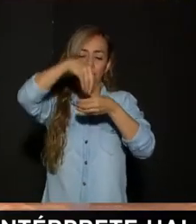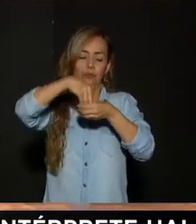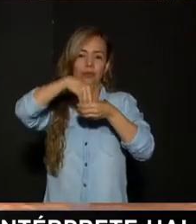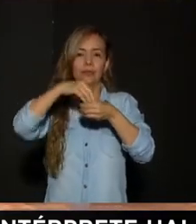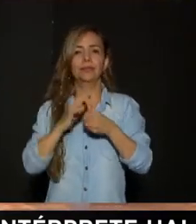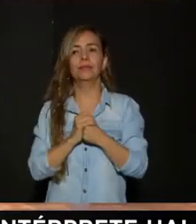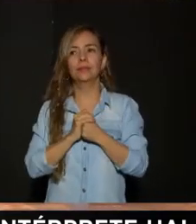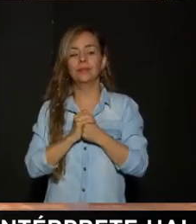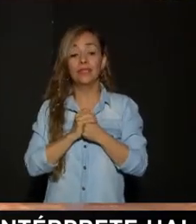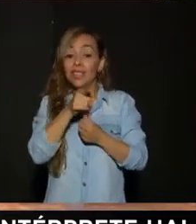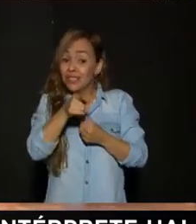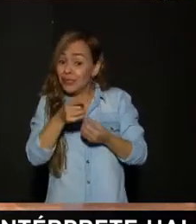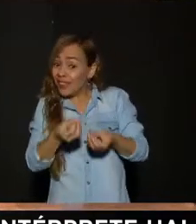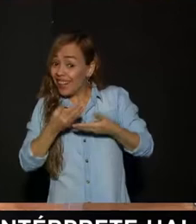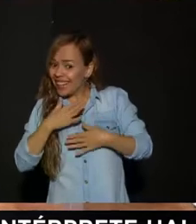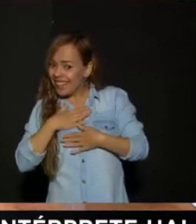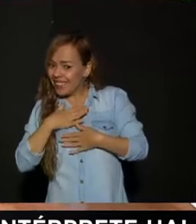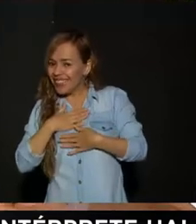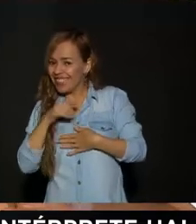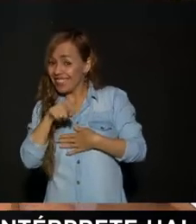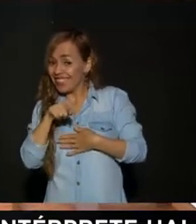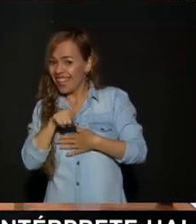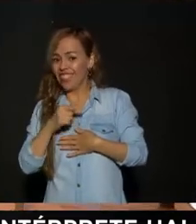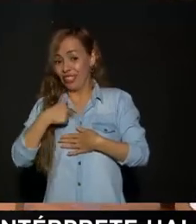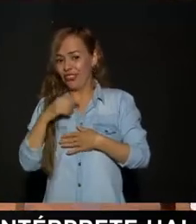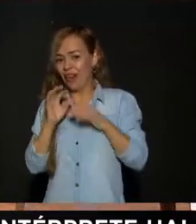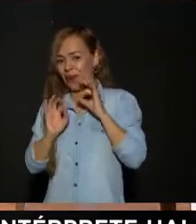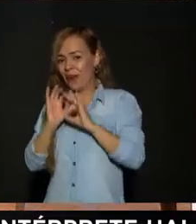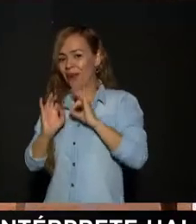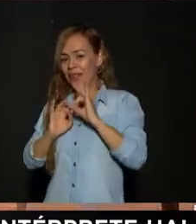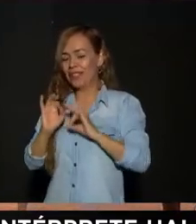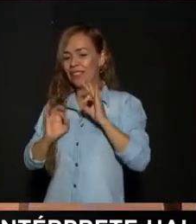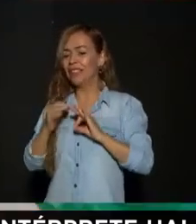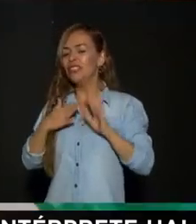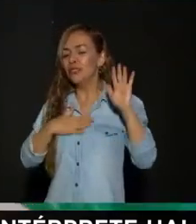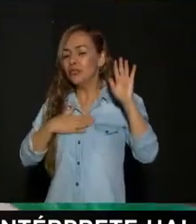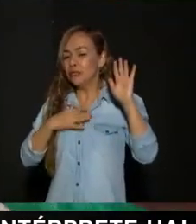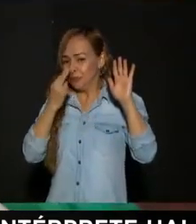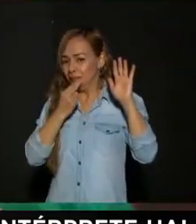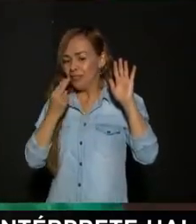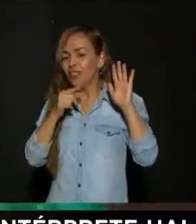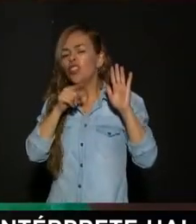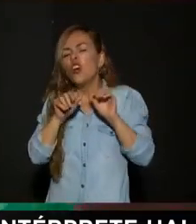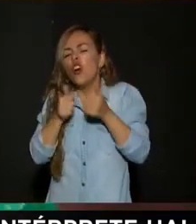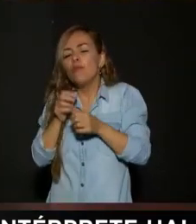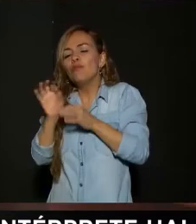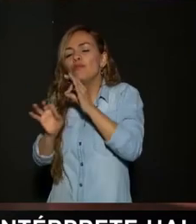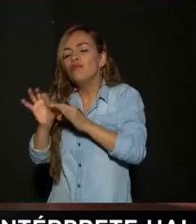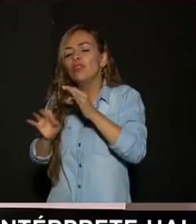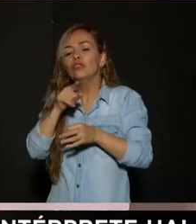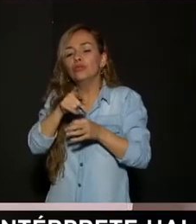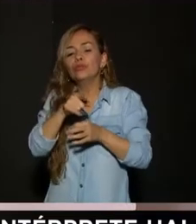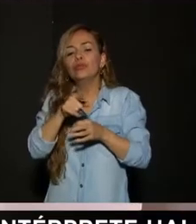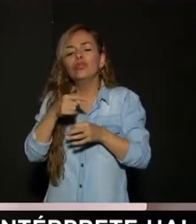Entonces por ejemplo Eso usted me la va a regalar A mí Y yo la voy a cuidar ¿Cómo la tengo que cuidar? Es decir Usted me la entrega ahorita